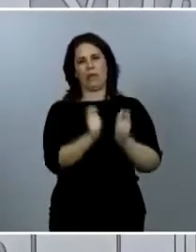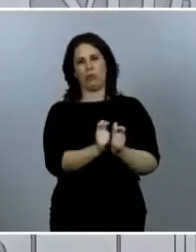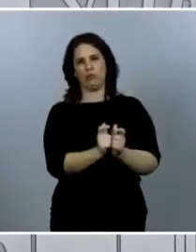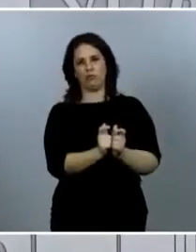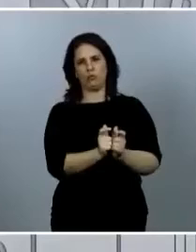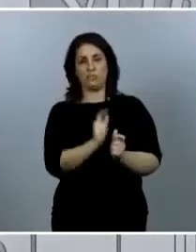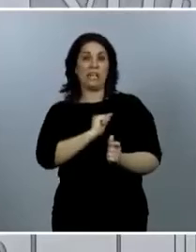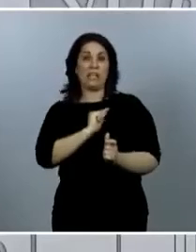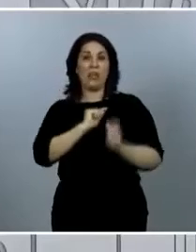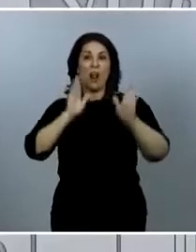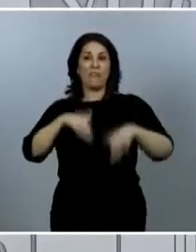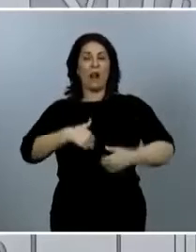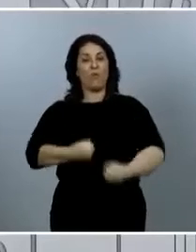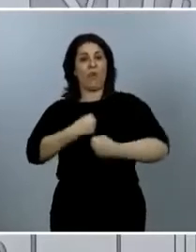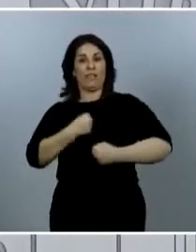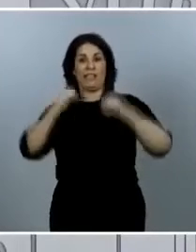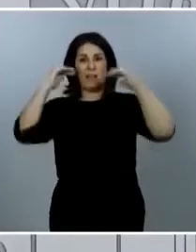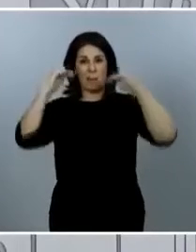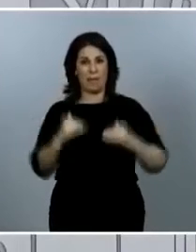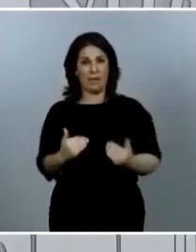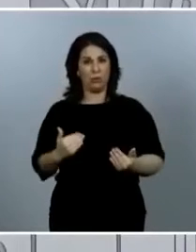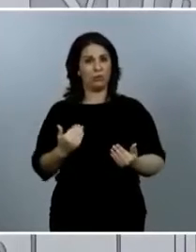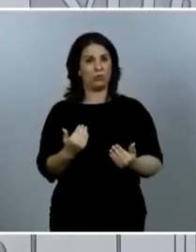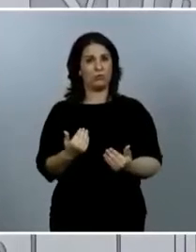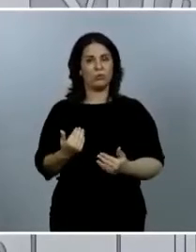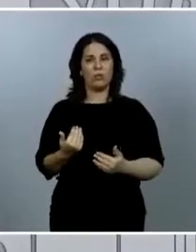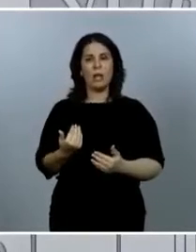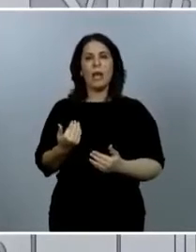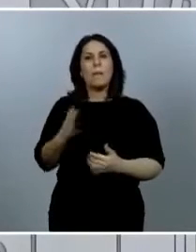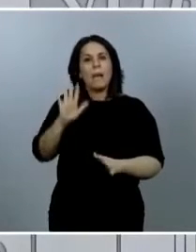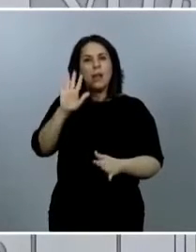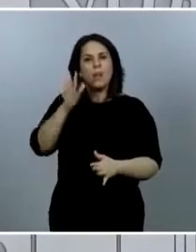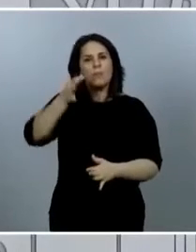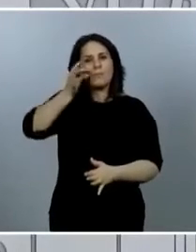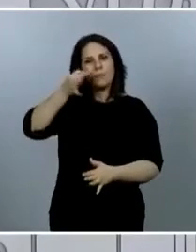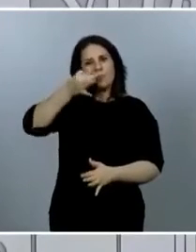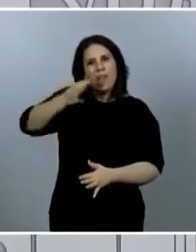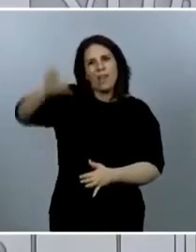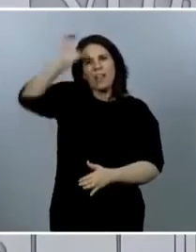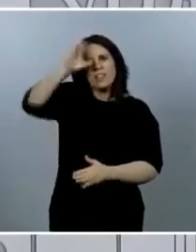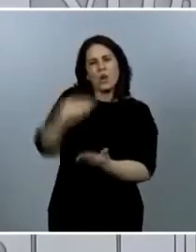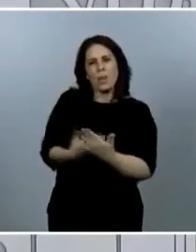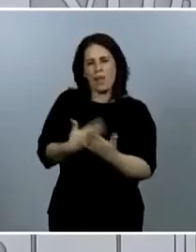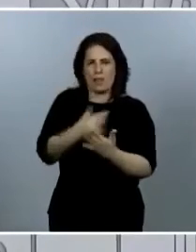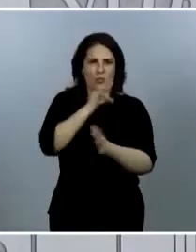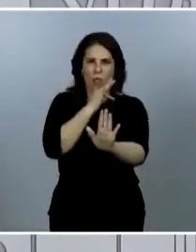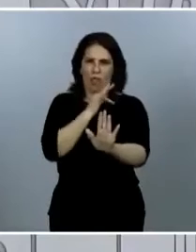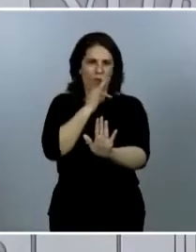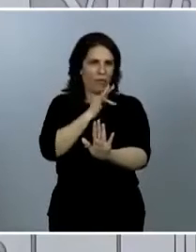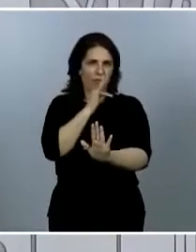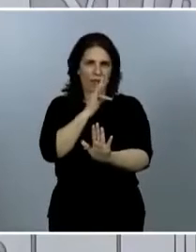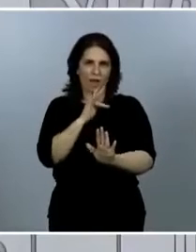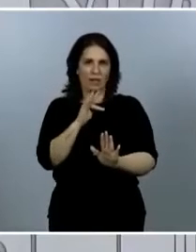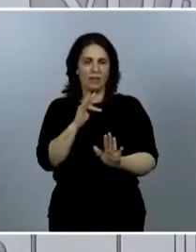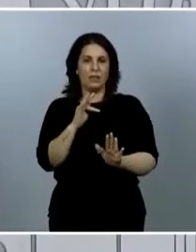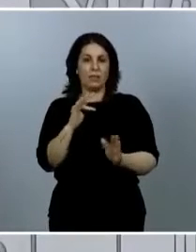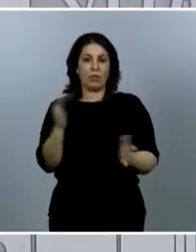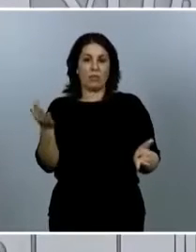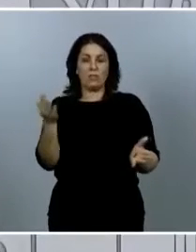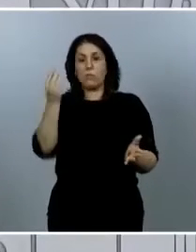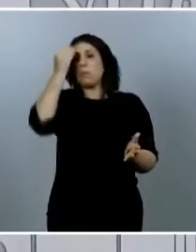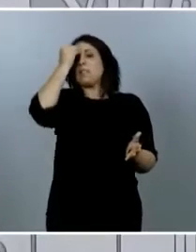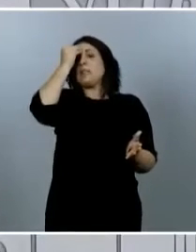aunque puede haber cambiado, todavía no tenemos ninguna evidencia de que eso haya podido pasar. Por lo tanto, la explicación más plausible es realmente que detectamos